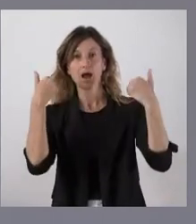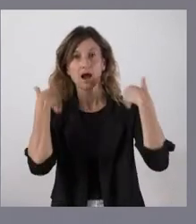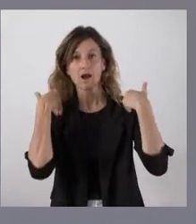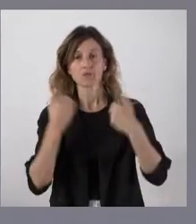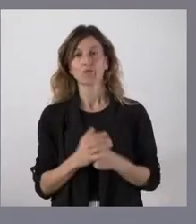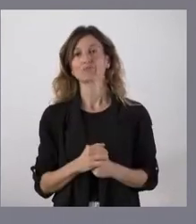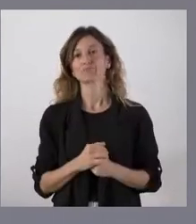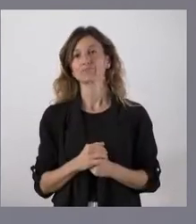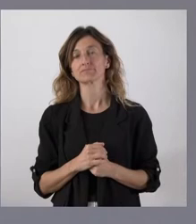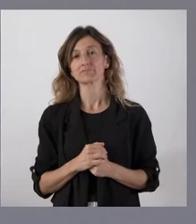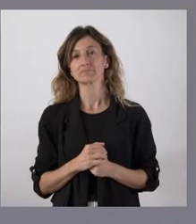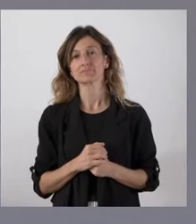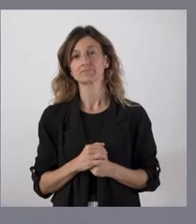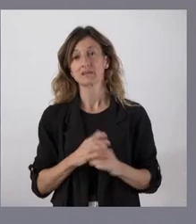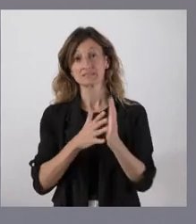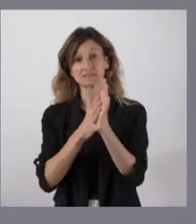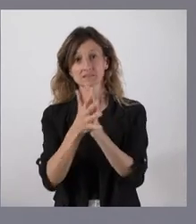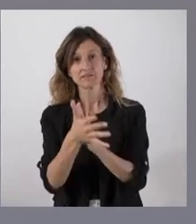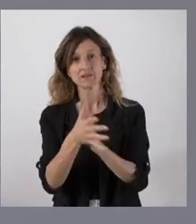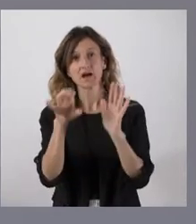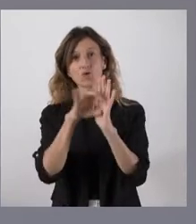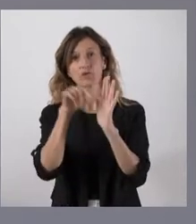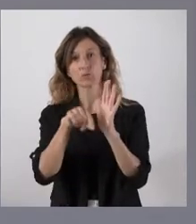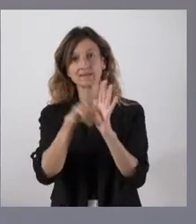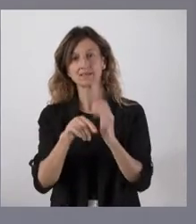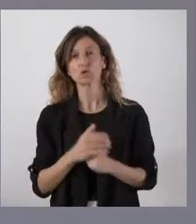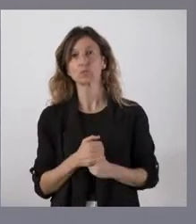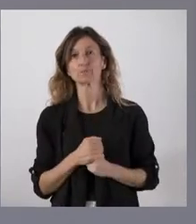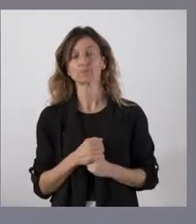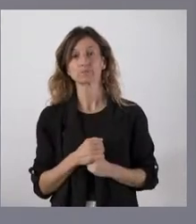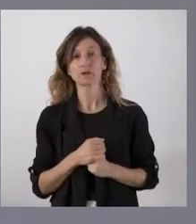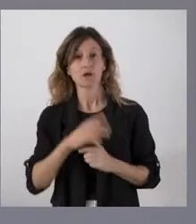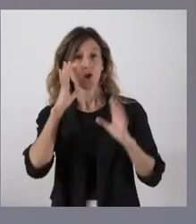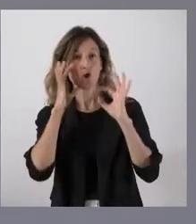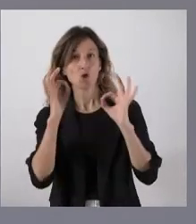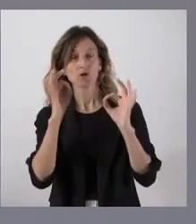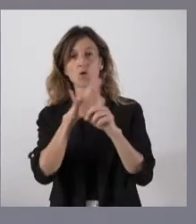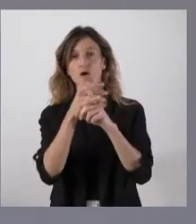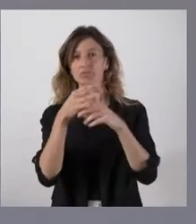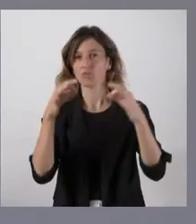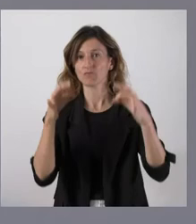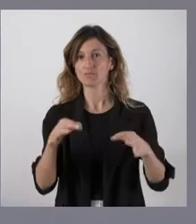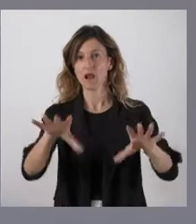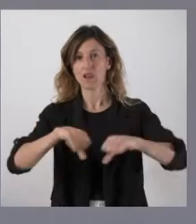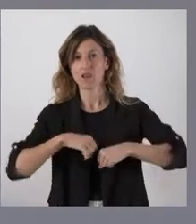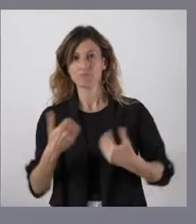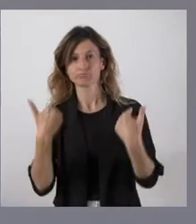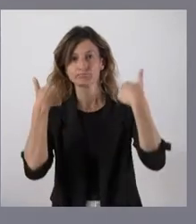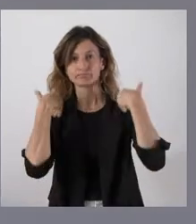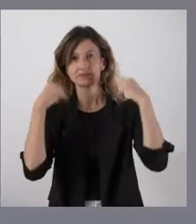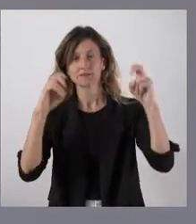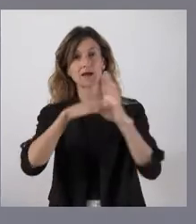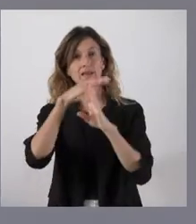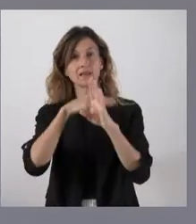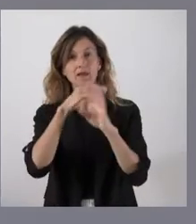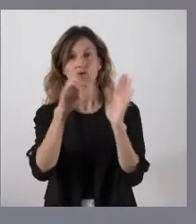tanto las implicaciones que deriva en torno al código ético. Parece razonable que en un acto tan formal como es una toma de posesión donde se habla del nivel de